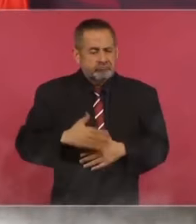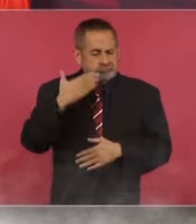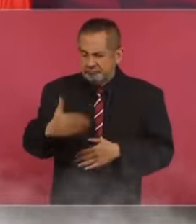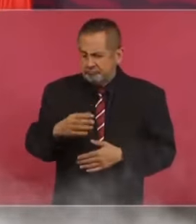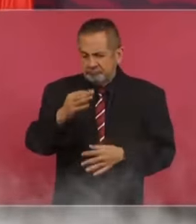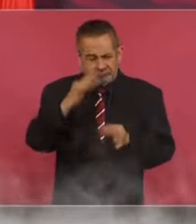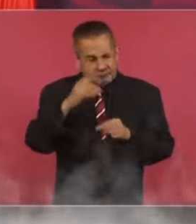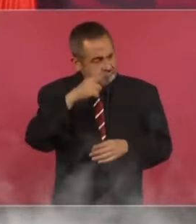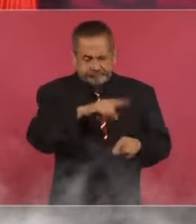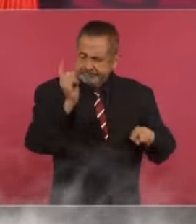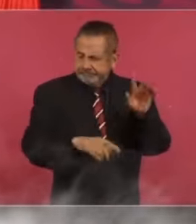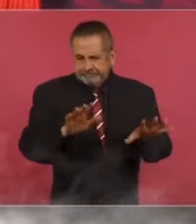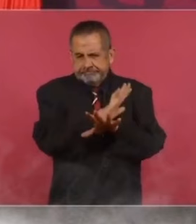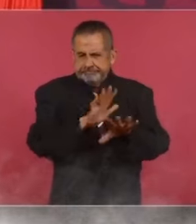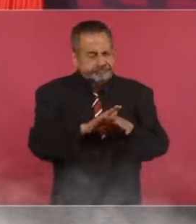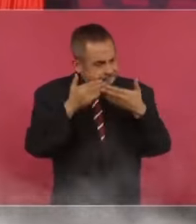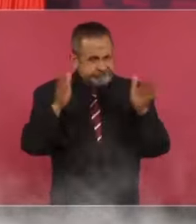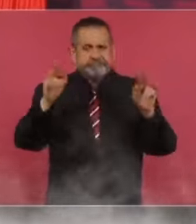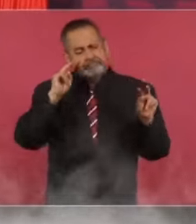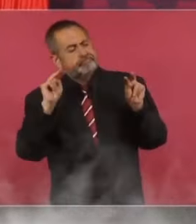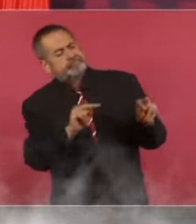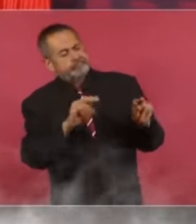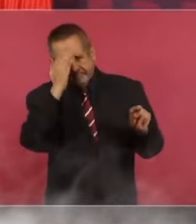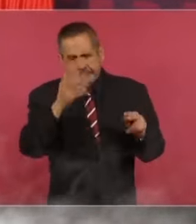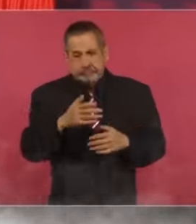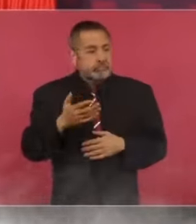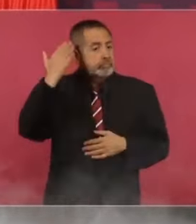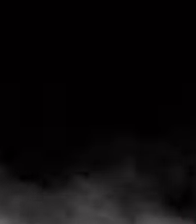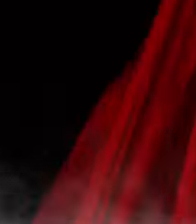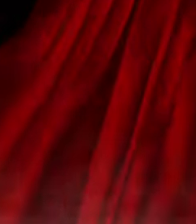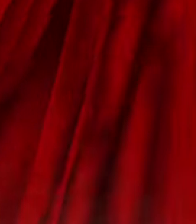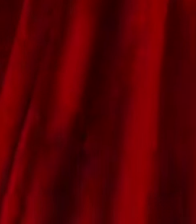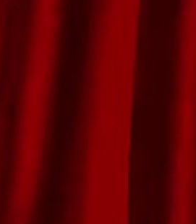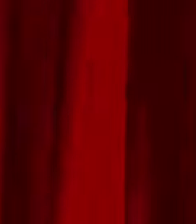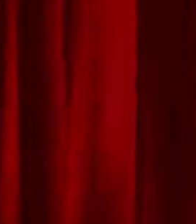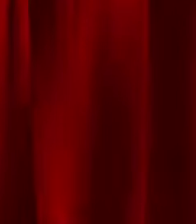para el país que todo esto aflore, porque no se sabía nada.